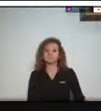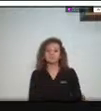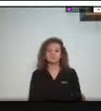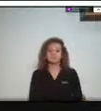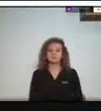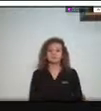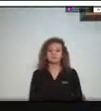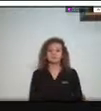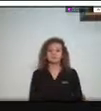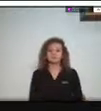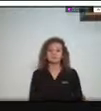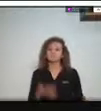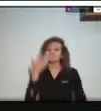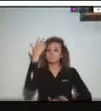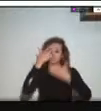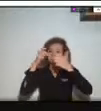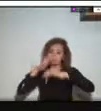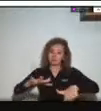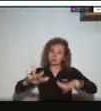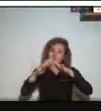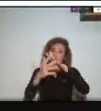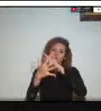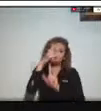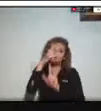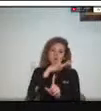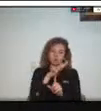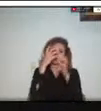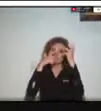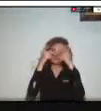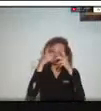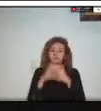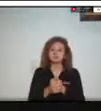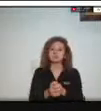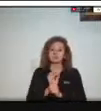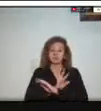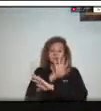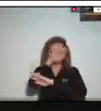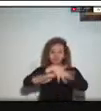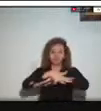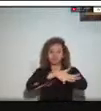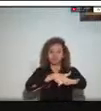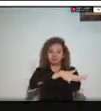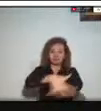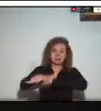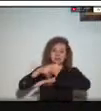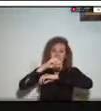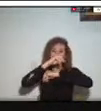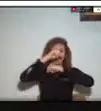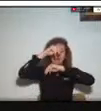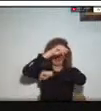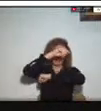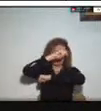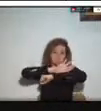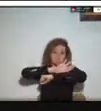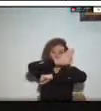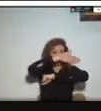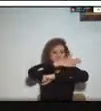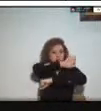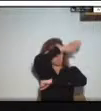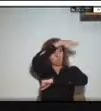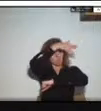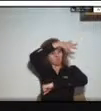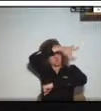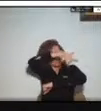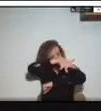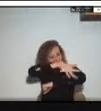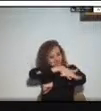este escenario por deslizamiento un escenario por deslizamientos pues teniendo